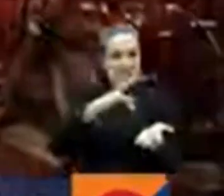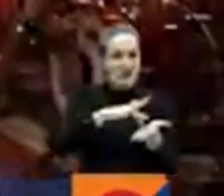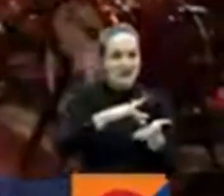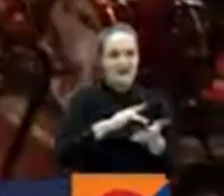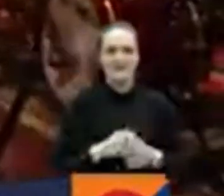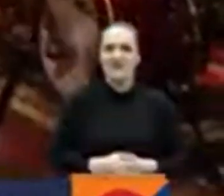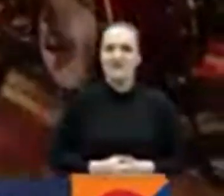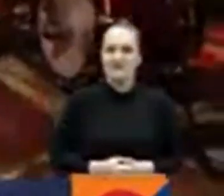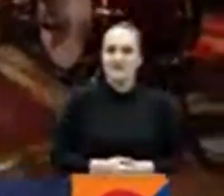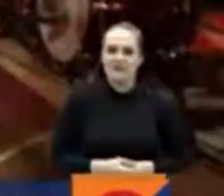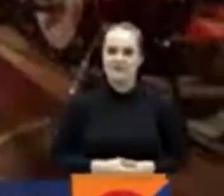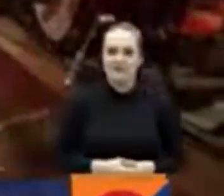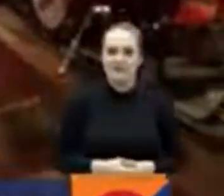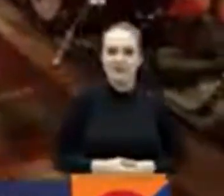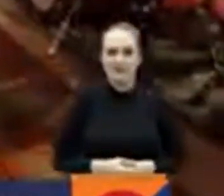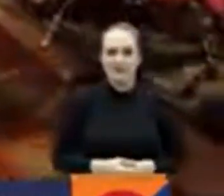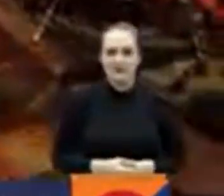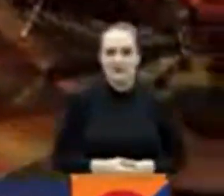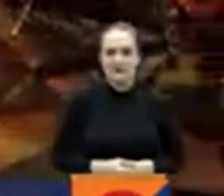Colombia